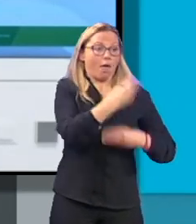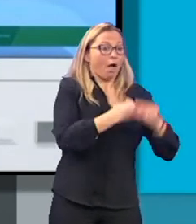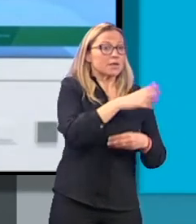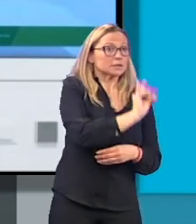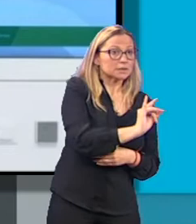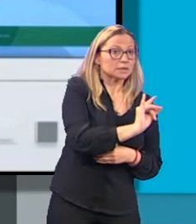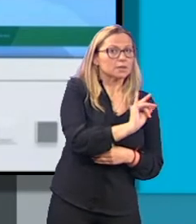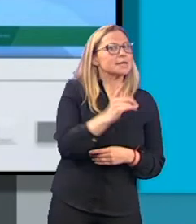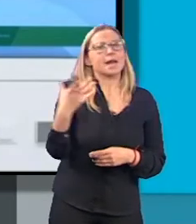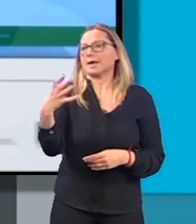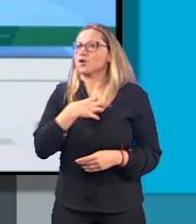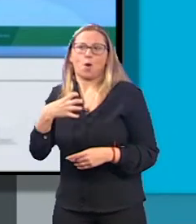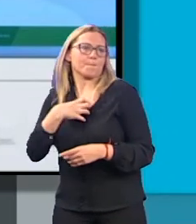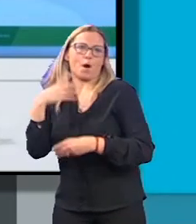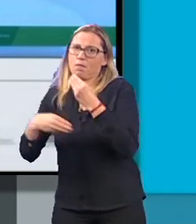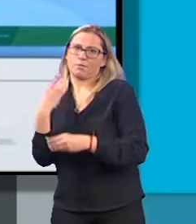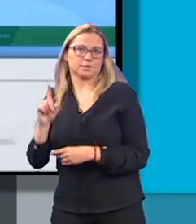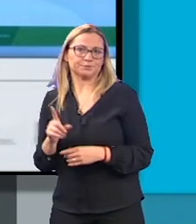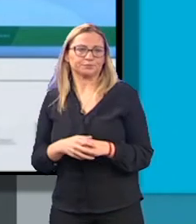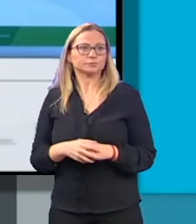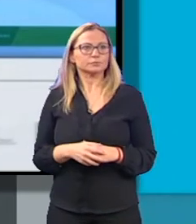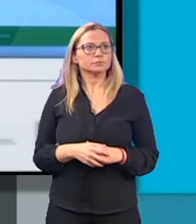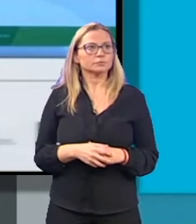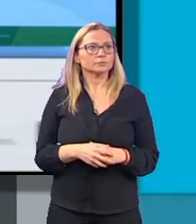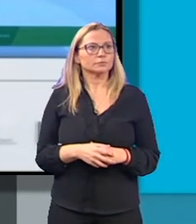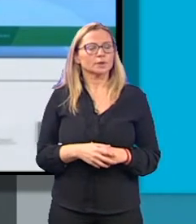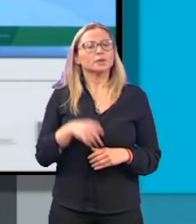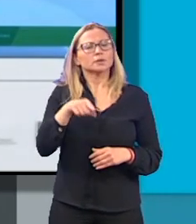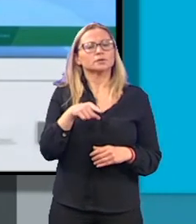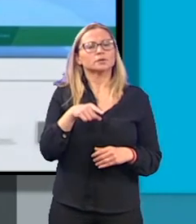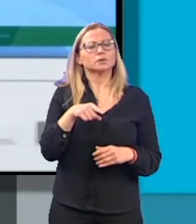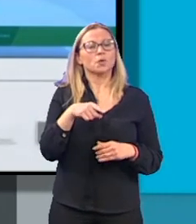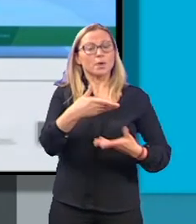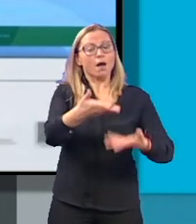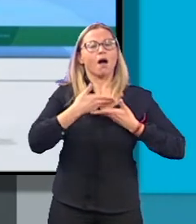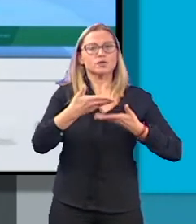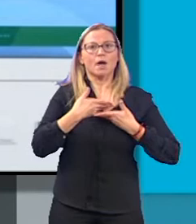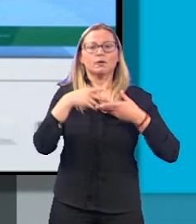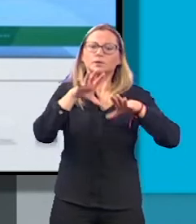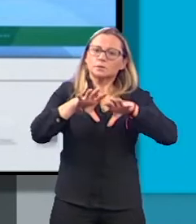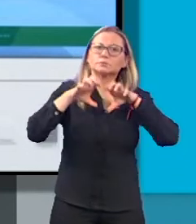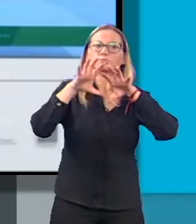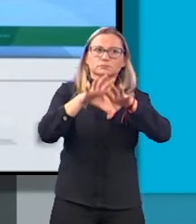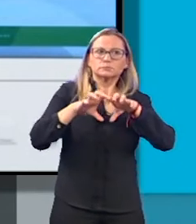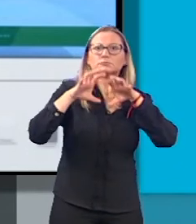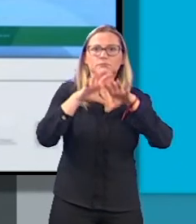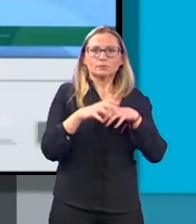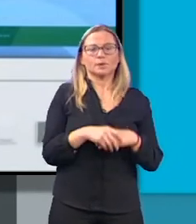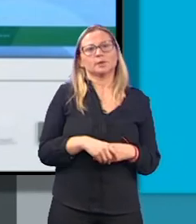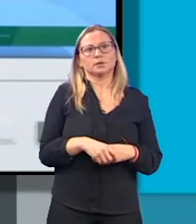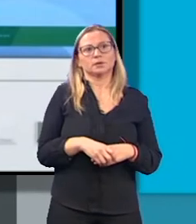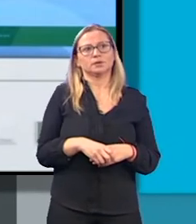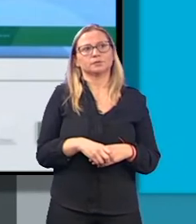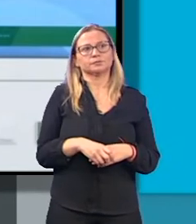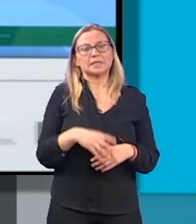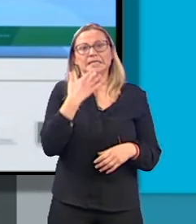y las que no debe hacer cuando se produce un terremoto. Creo que esto nos puede servir para que todos aprendamos qué debemos y no debemos hacer si